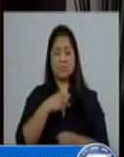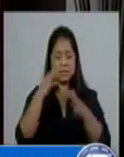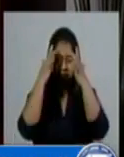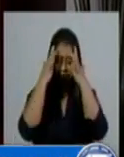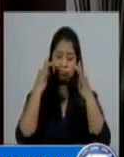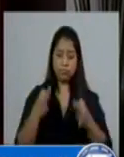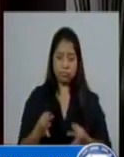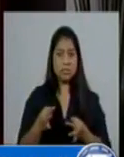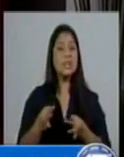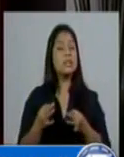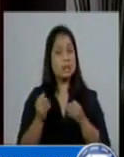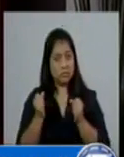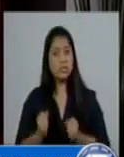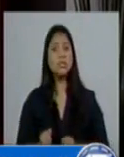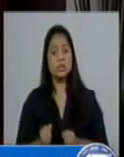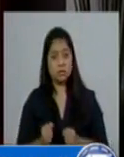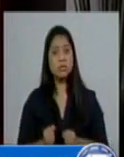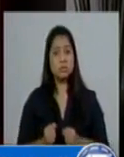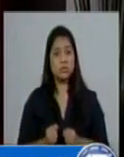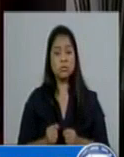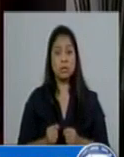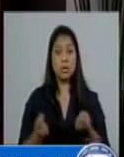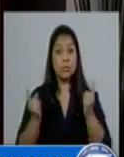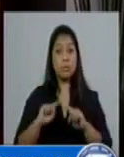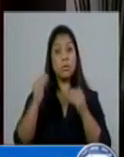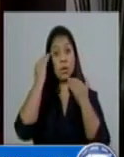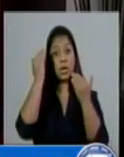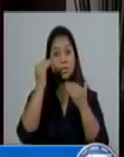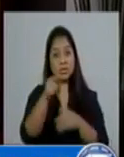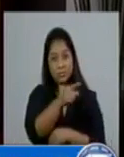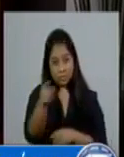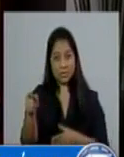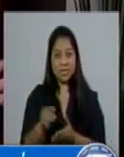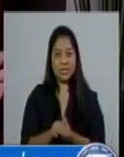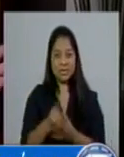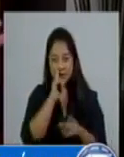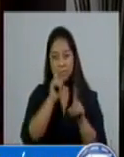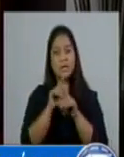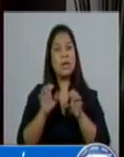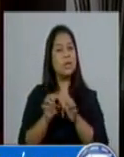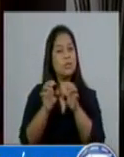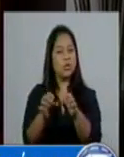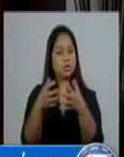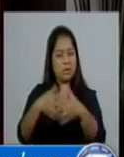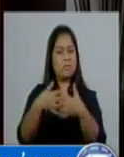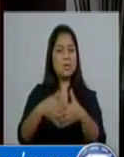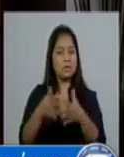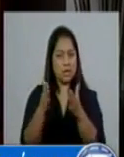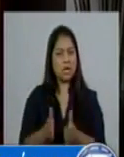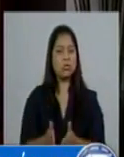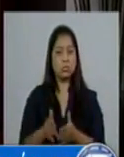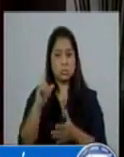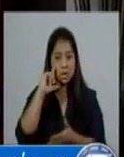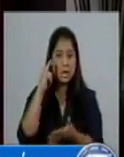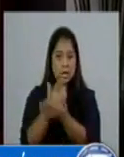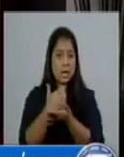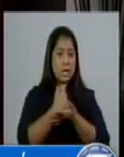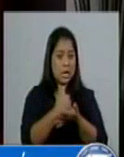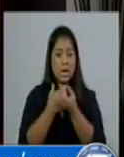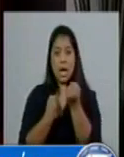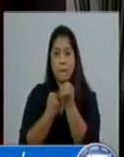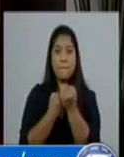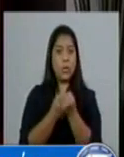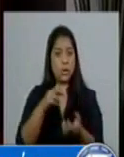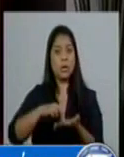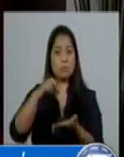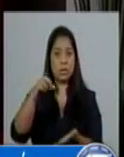decisiones muy difíciles, pero gracias a ustedes y al esfuerzo de empresarios que creen en el país se ha principiado a